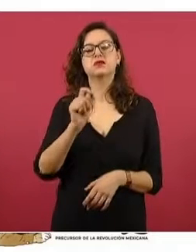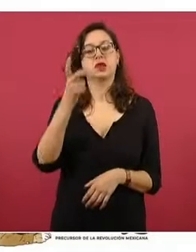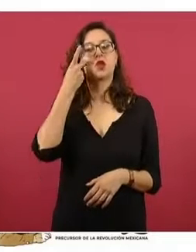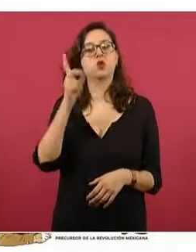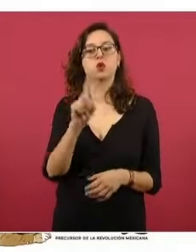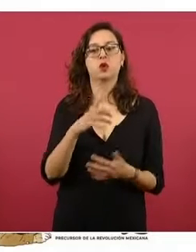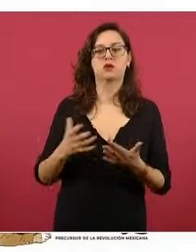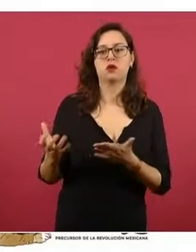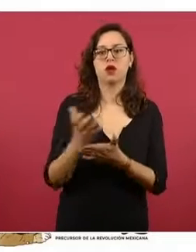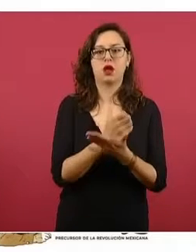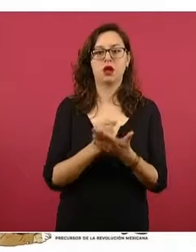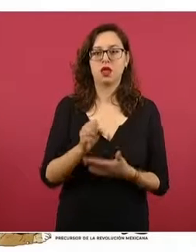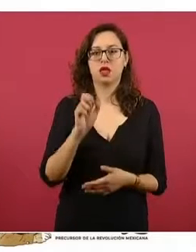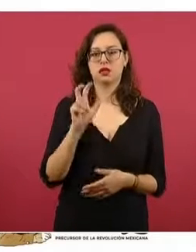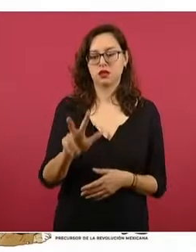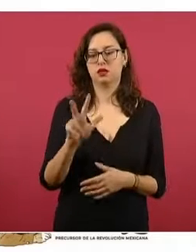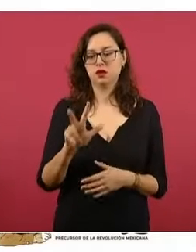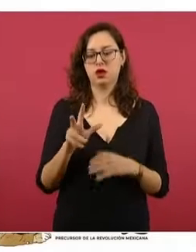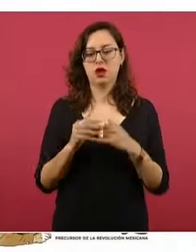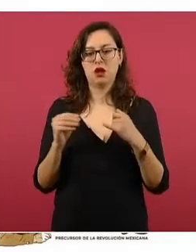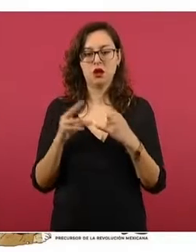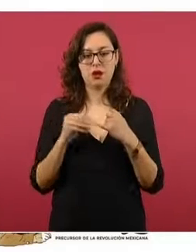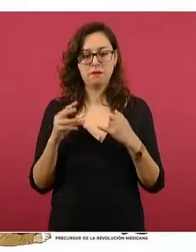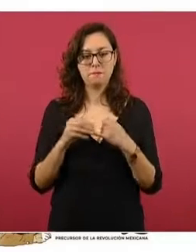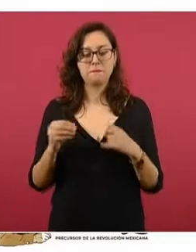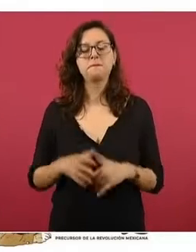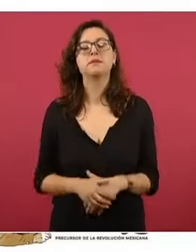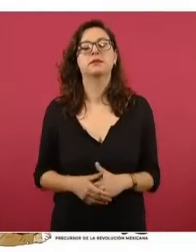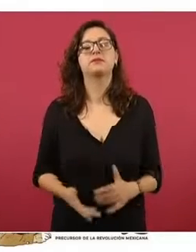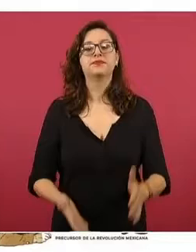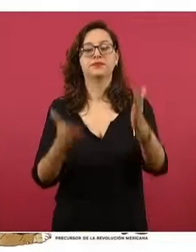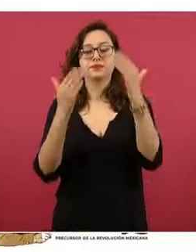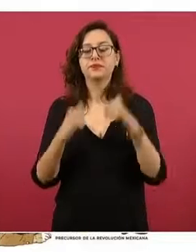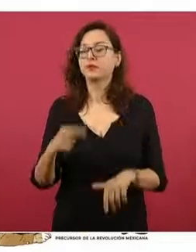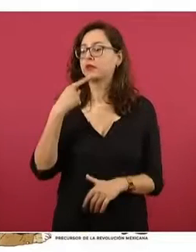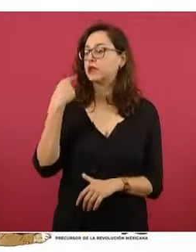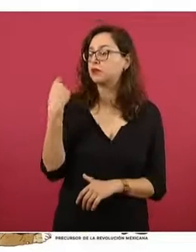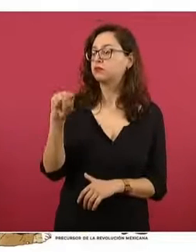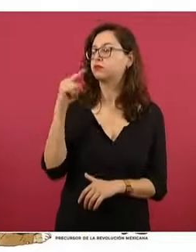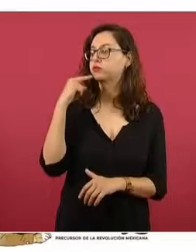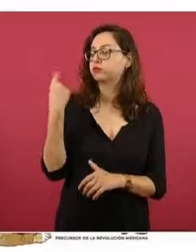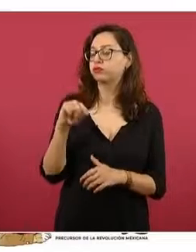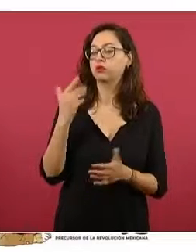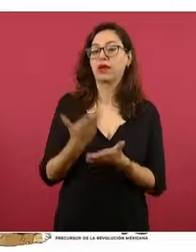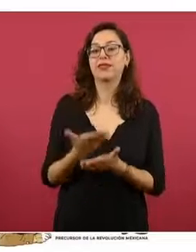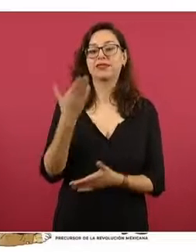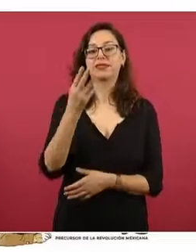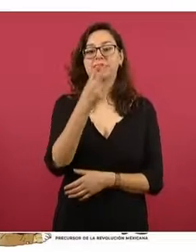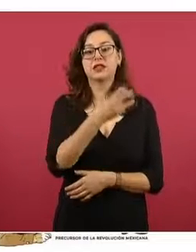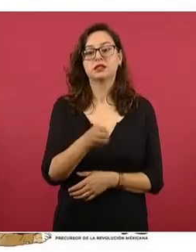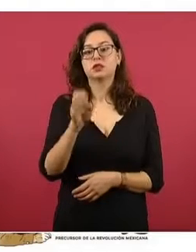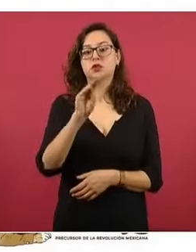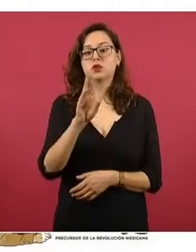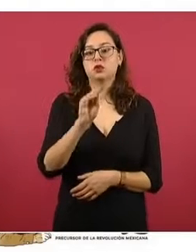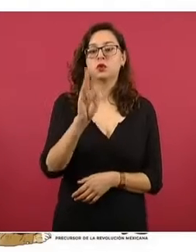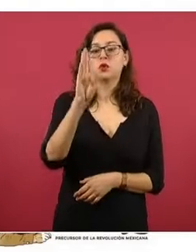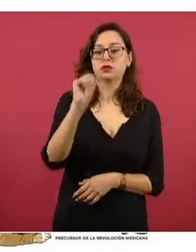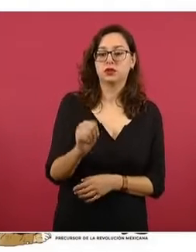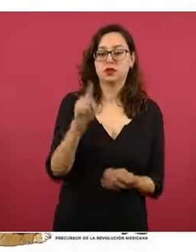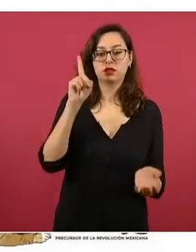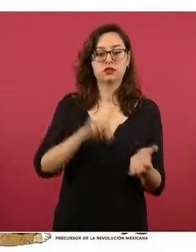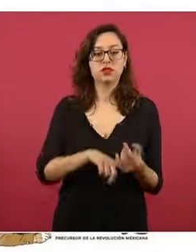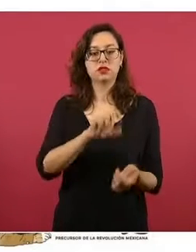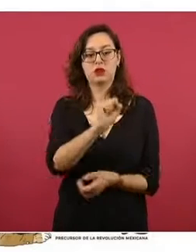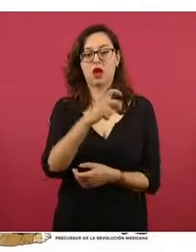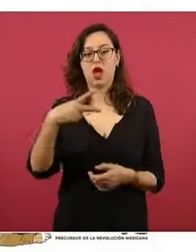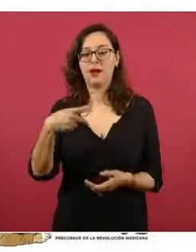de margen. Y en verificación recibimos 399 quejas o denuncias a través de la app de Litro